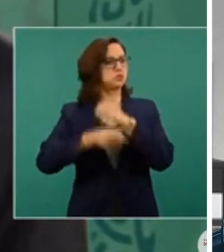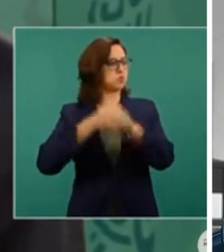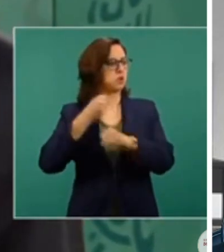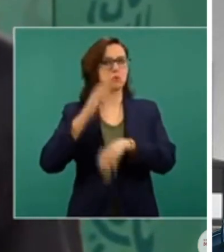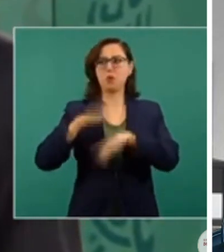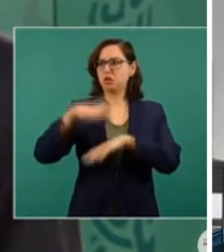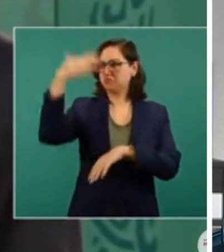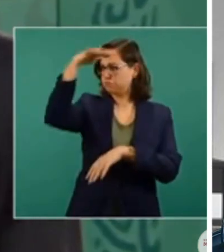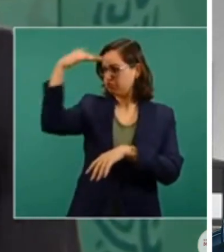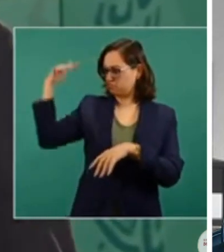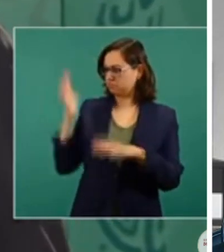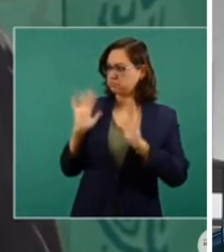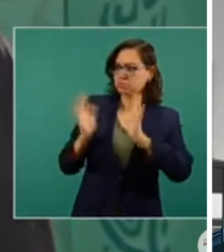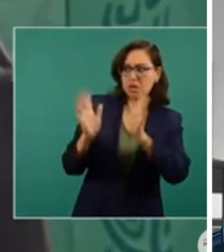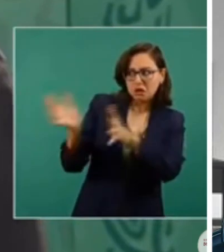estos momentos de